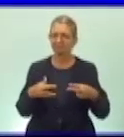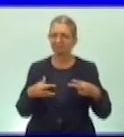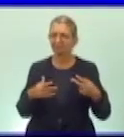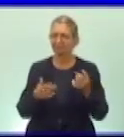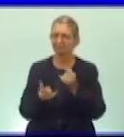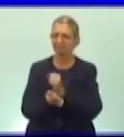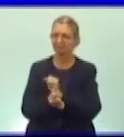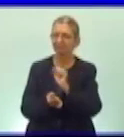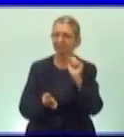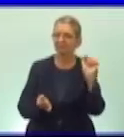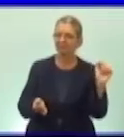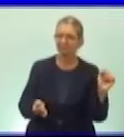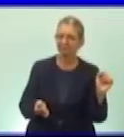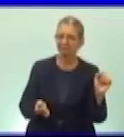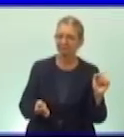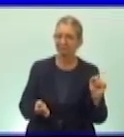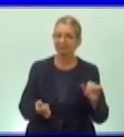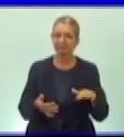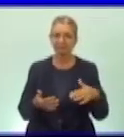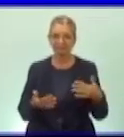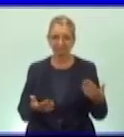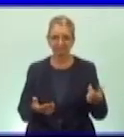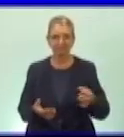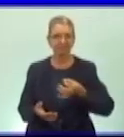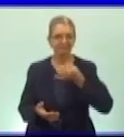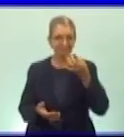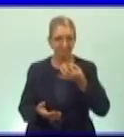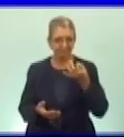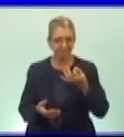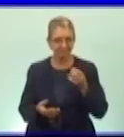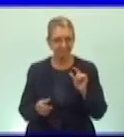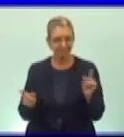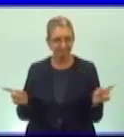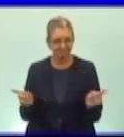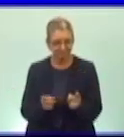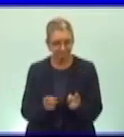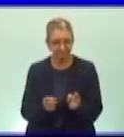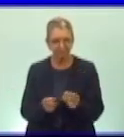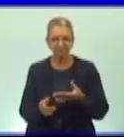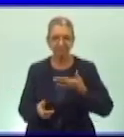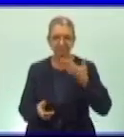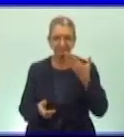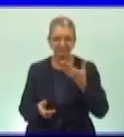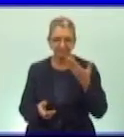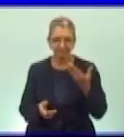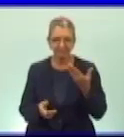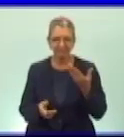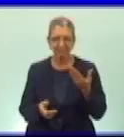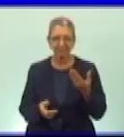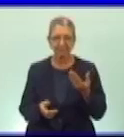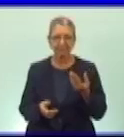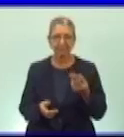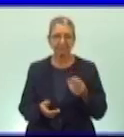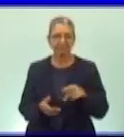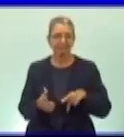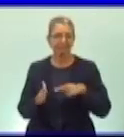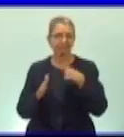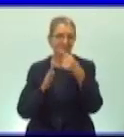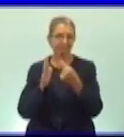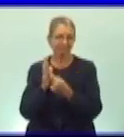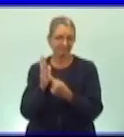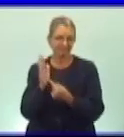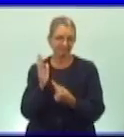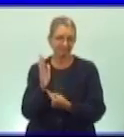ya la primera no la tiene que copiar escribe un breve relato que destaque las cualidades de José Martí o de otro